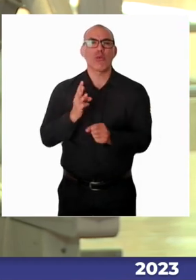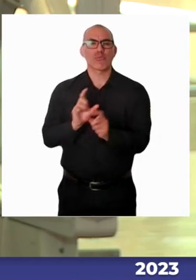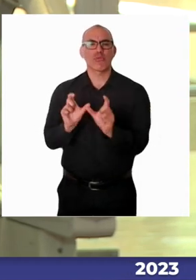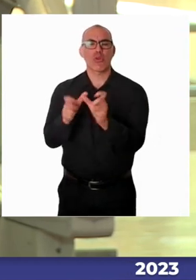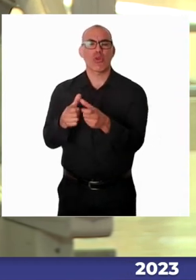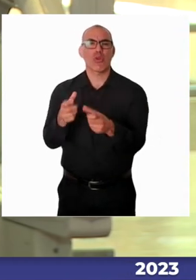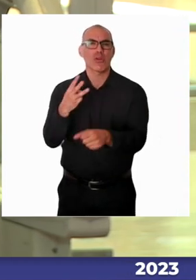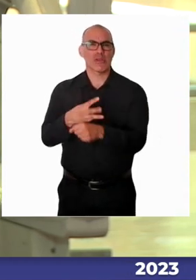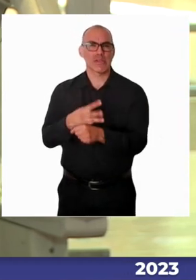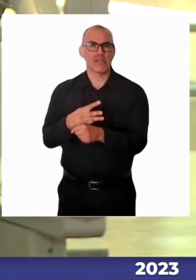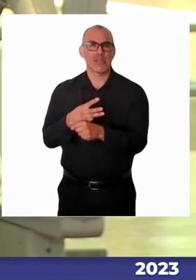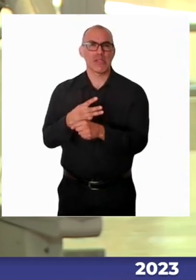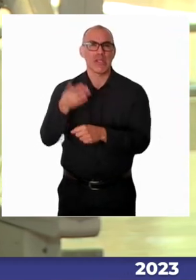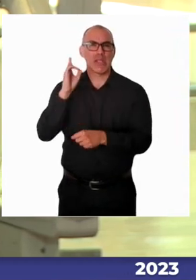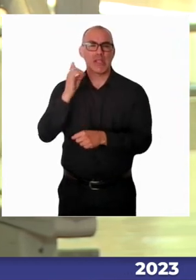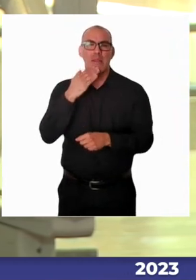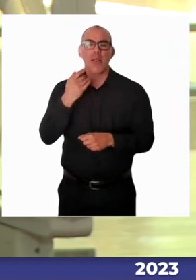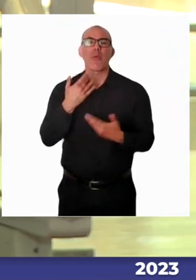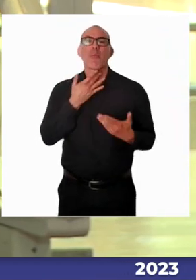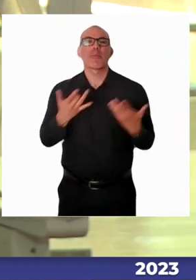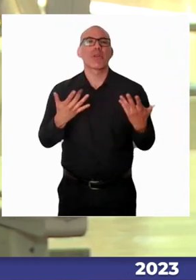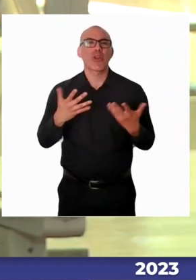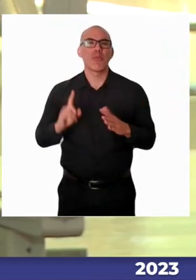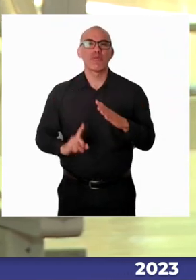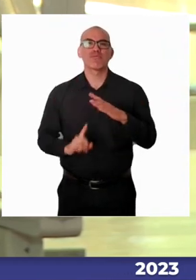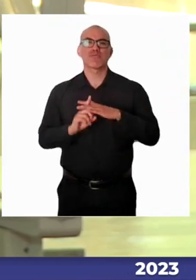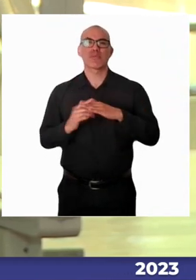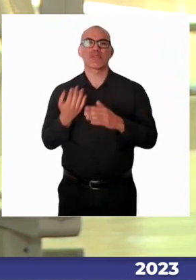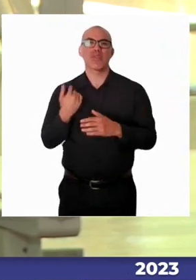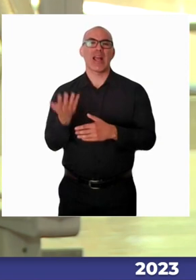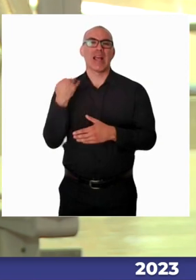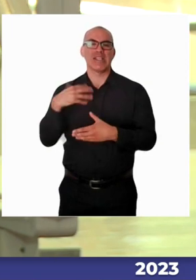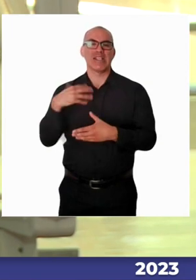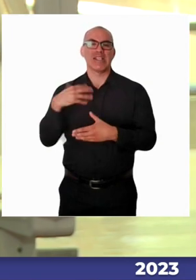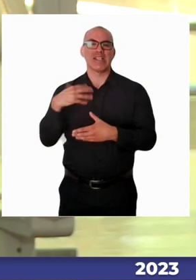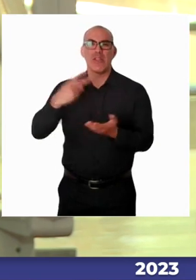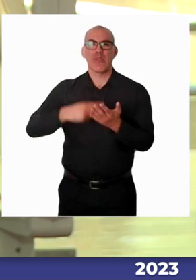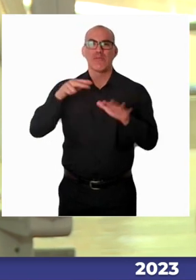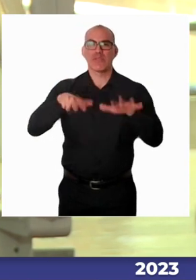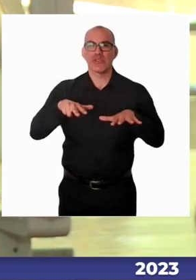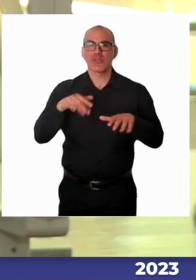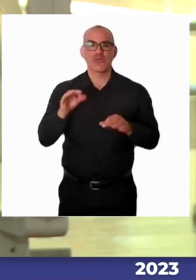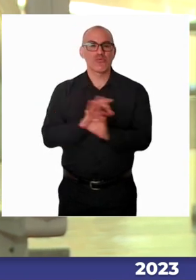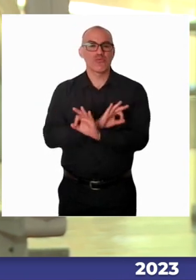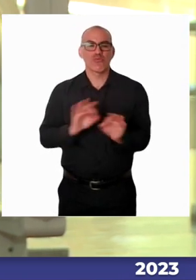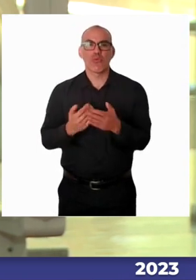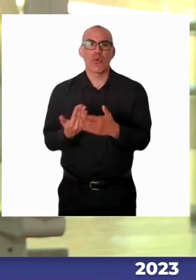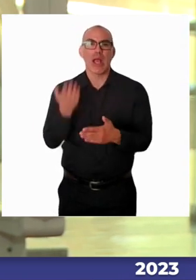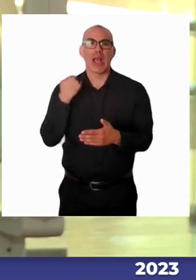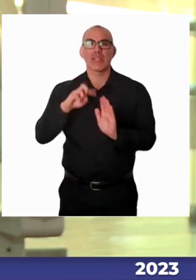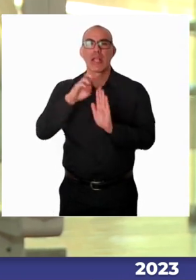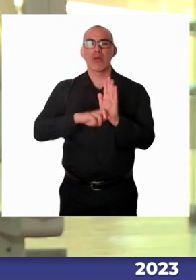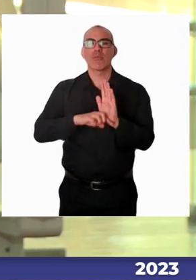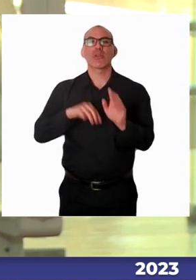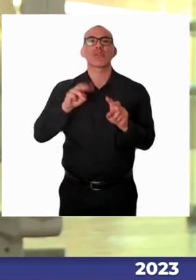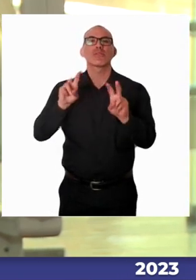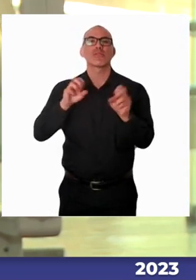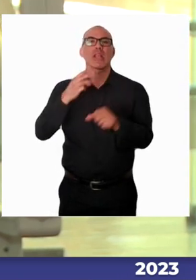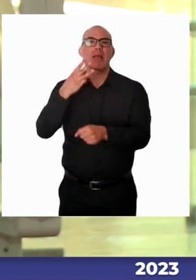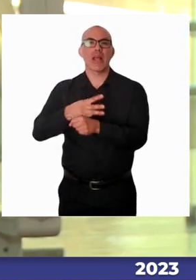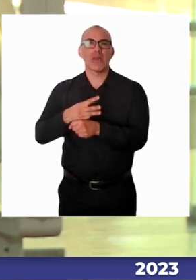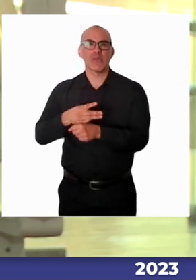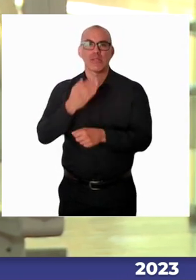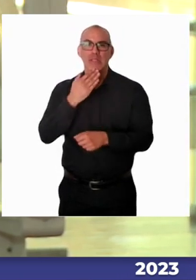Entonces, es como la tercera facultad que tenemos, la representación. Entonces, con respecto a lo que tú me planteas,